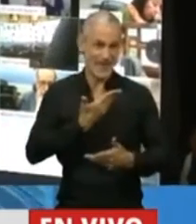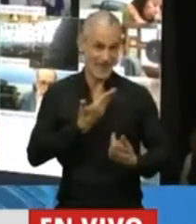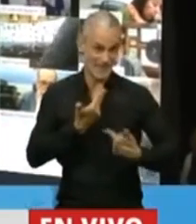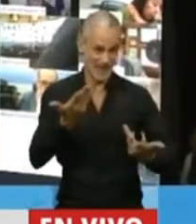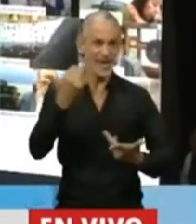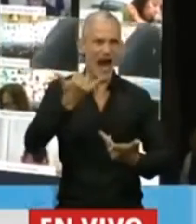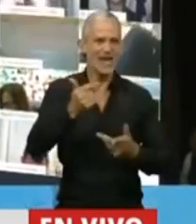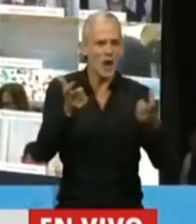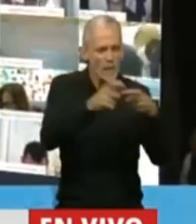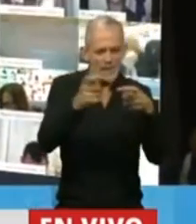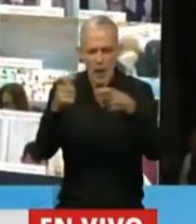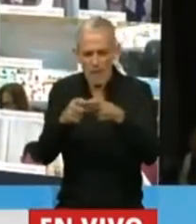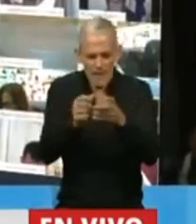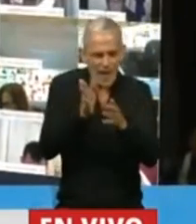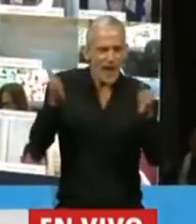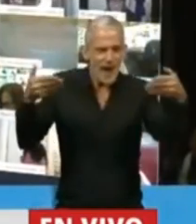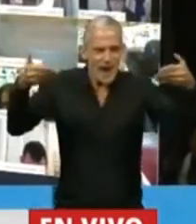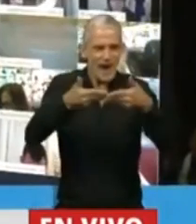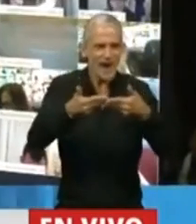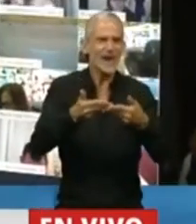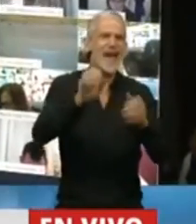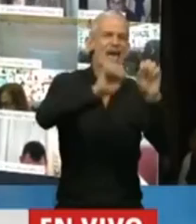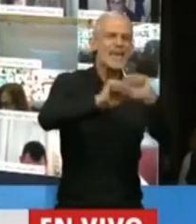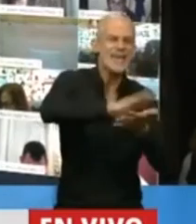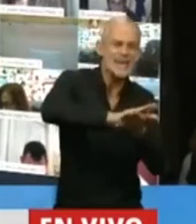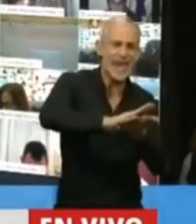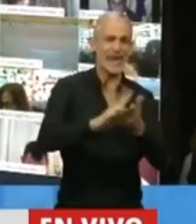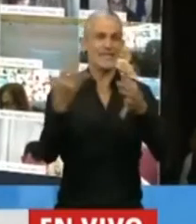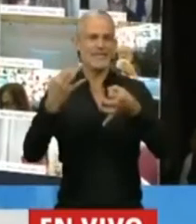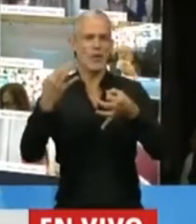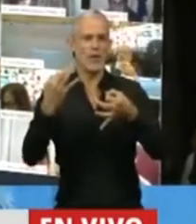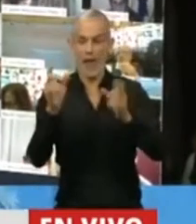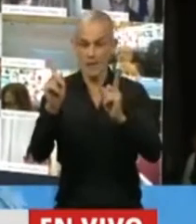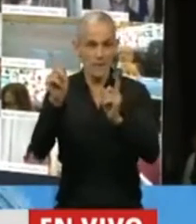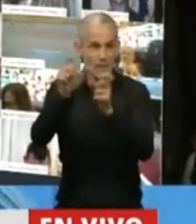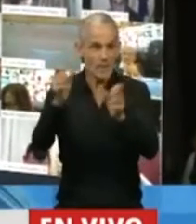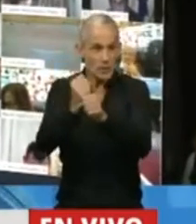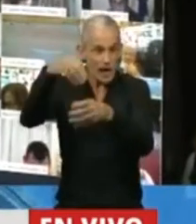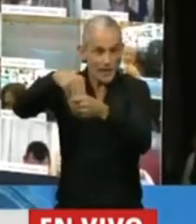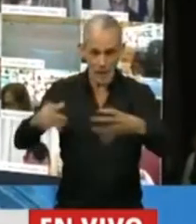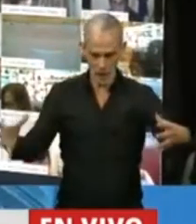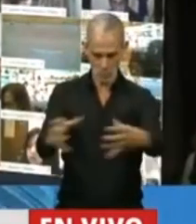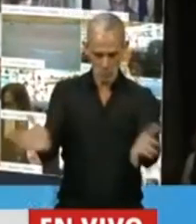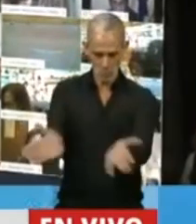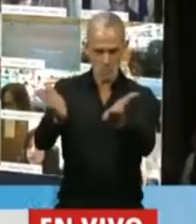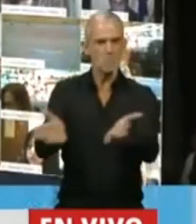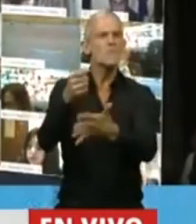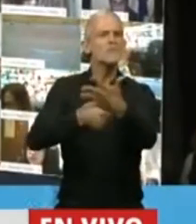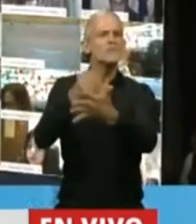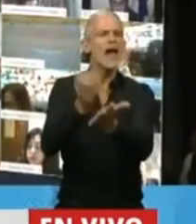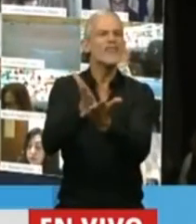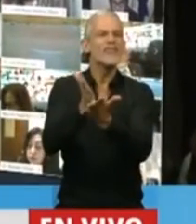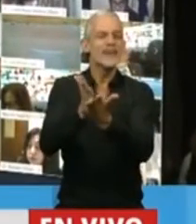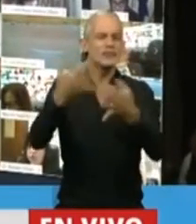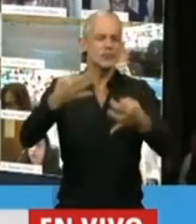donde existen los comités mixtos de higiene y seguridad, donde son los trabajadores quienes pelean todos los días para que esos derechos